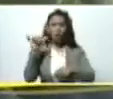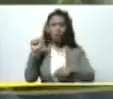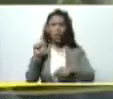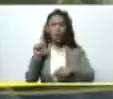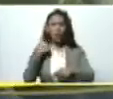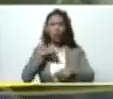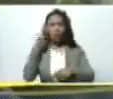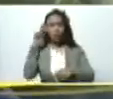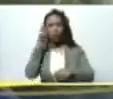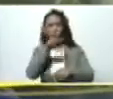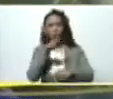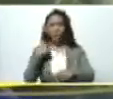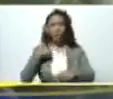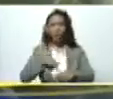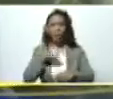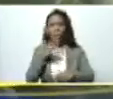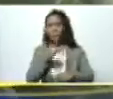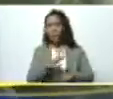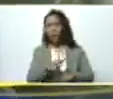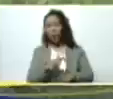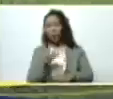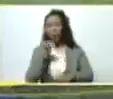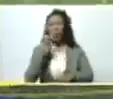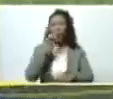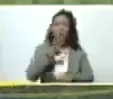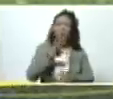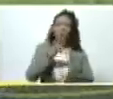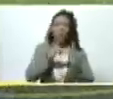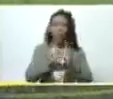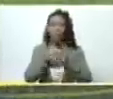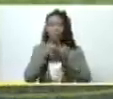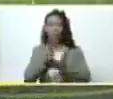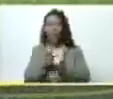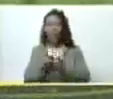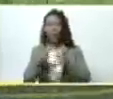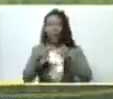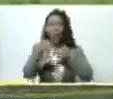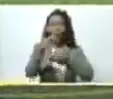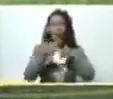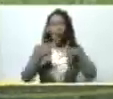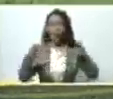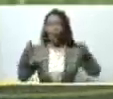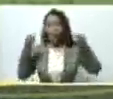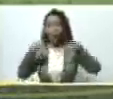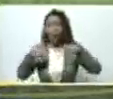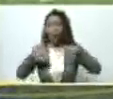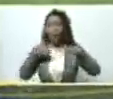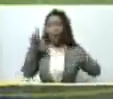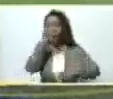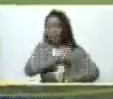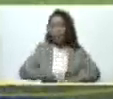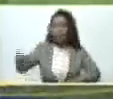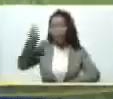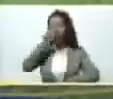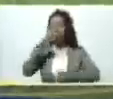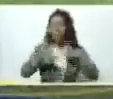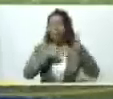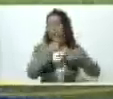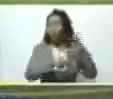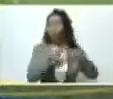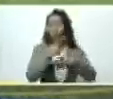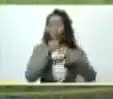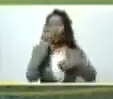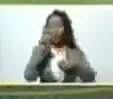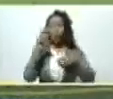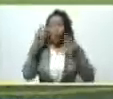proyectando a tener aproximadamente unos 4.000 kilos por hectárea en este ciclo productivo de un